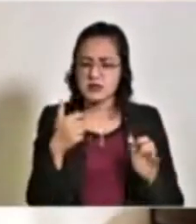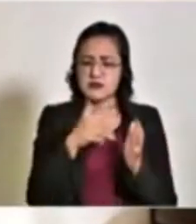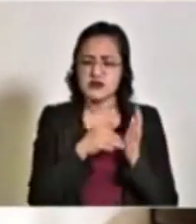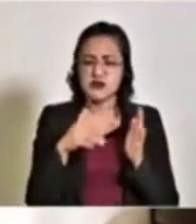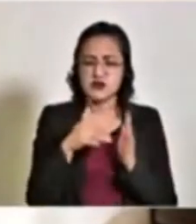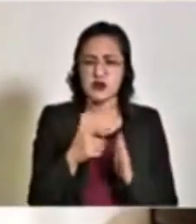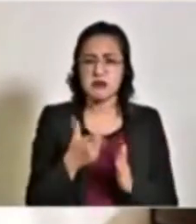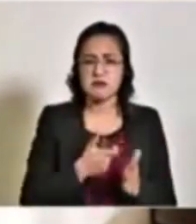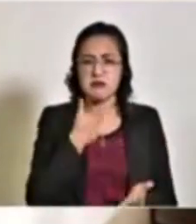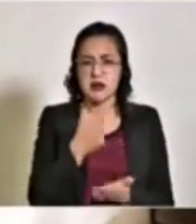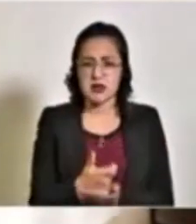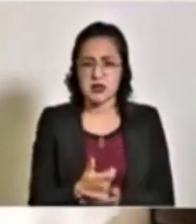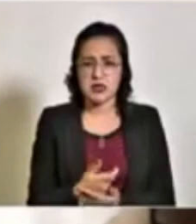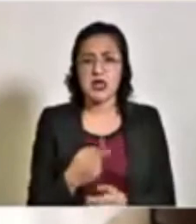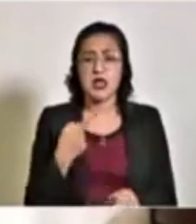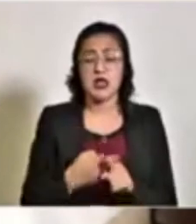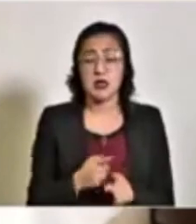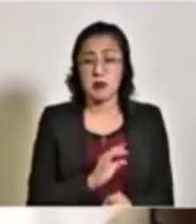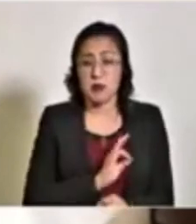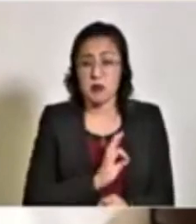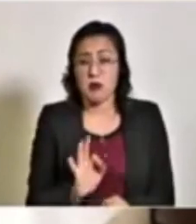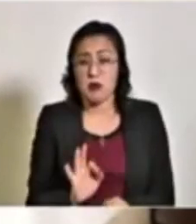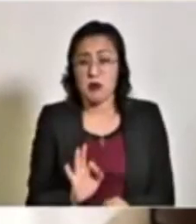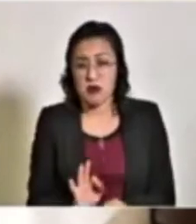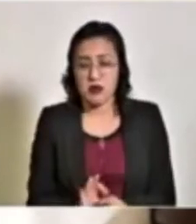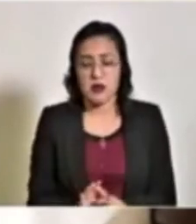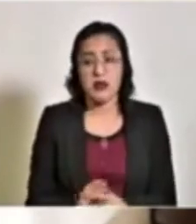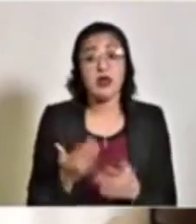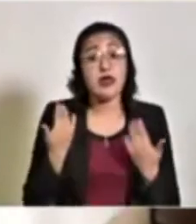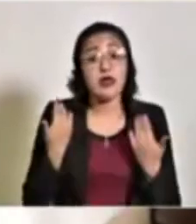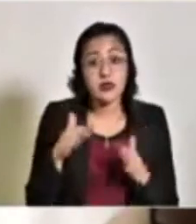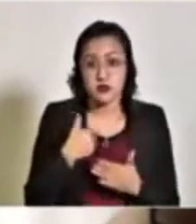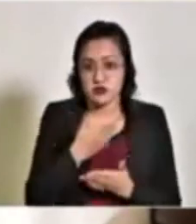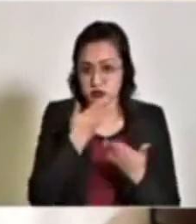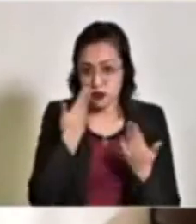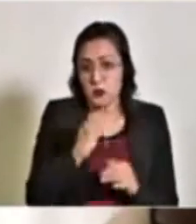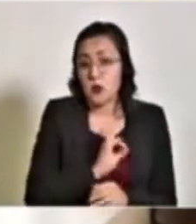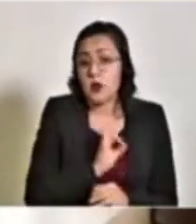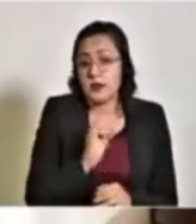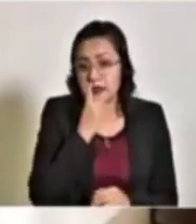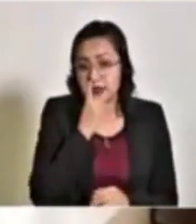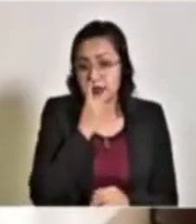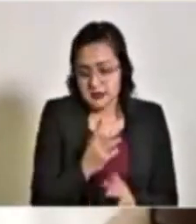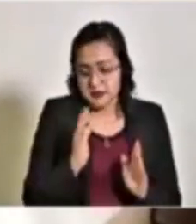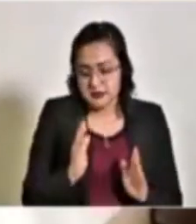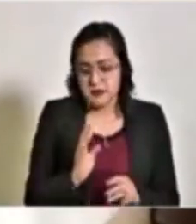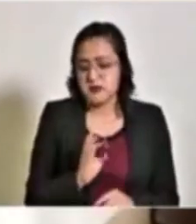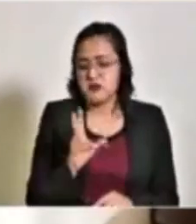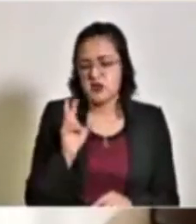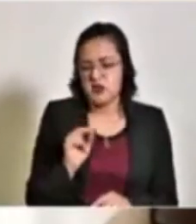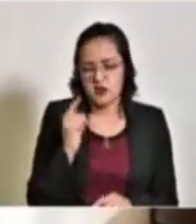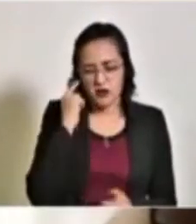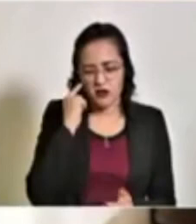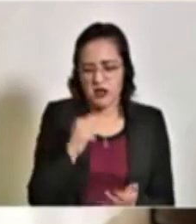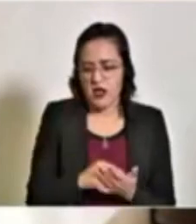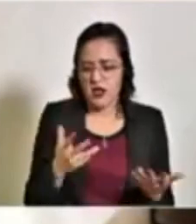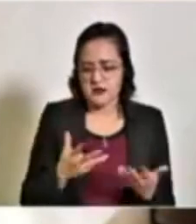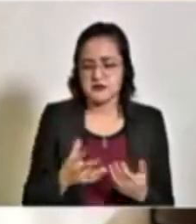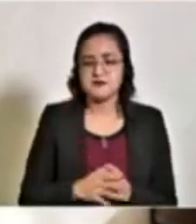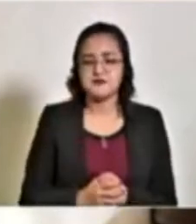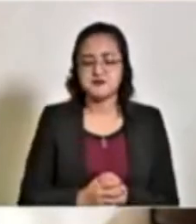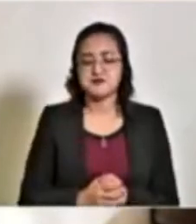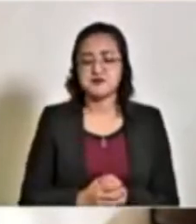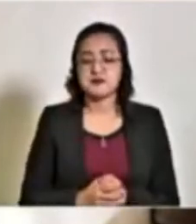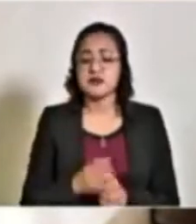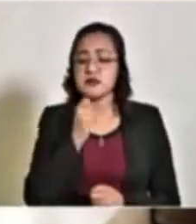pesos, que podrían, hablo podrían, no haberse realizado. Y a eso